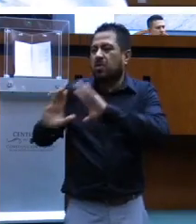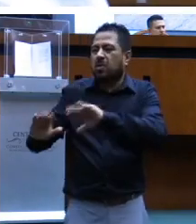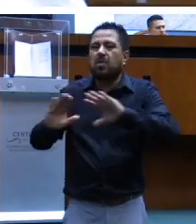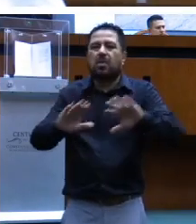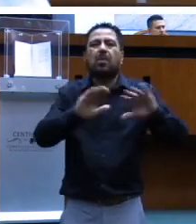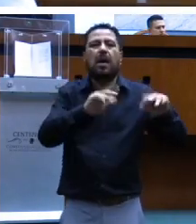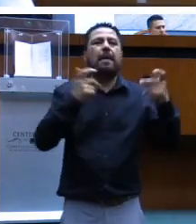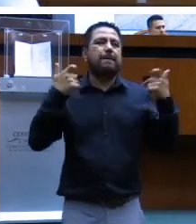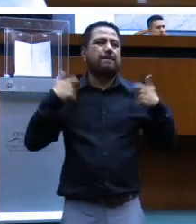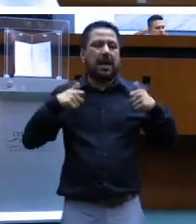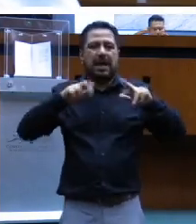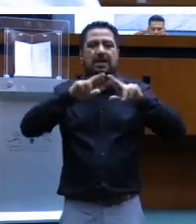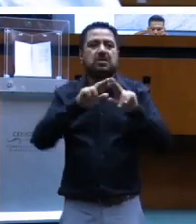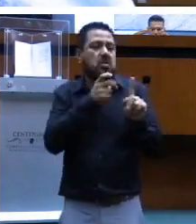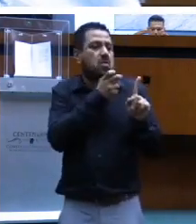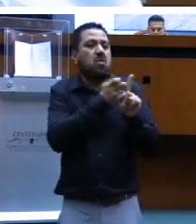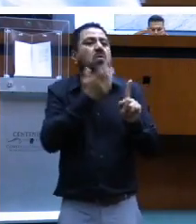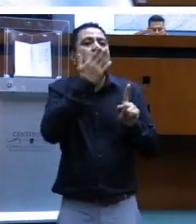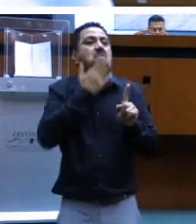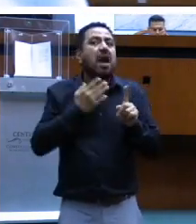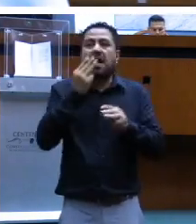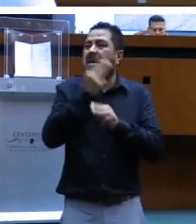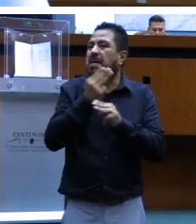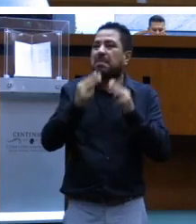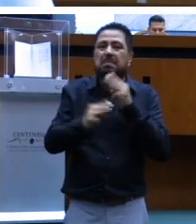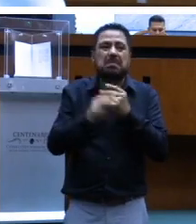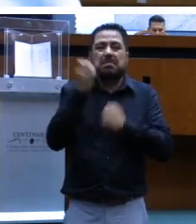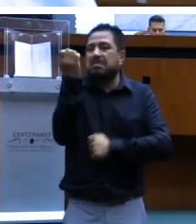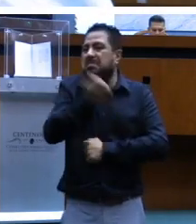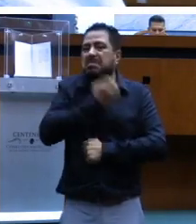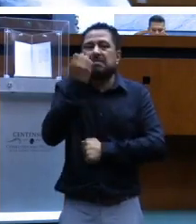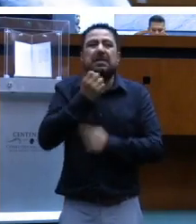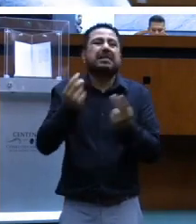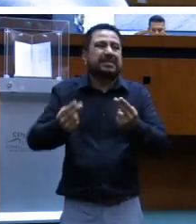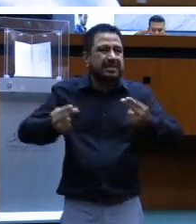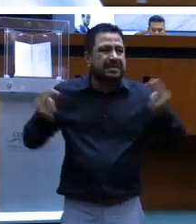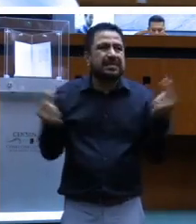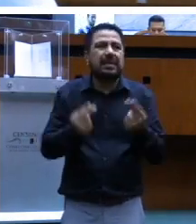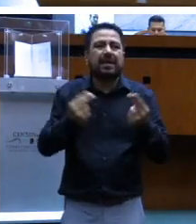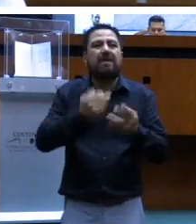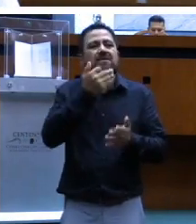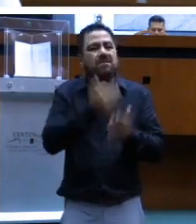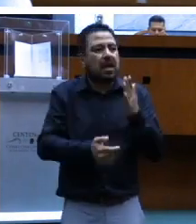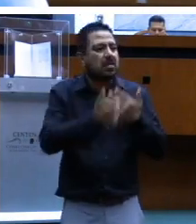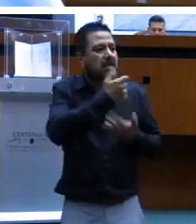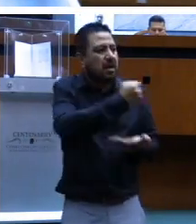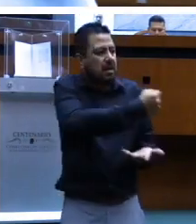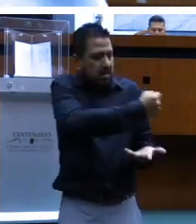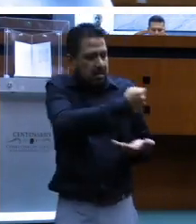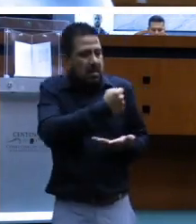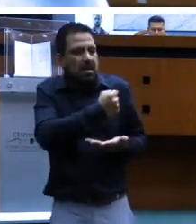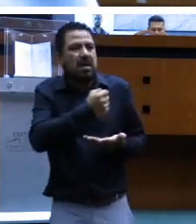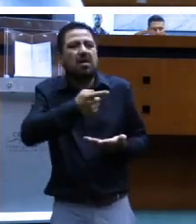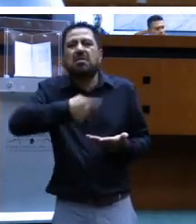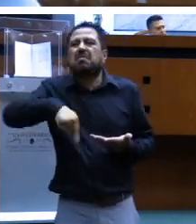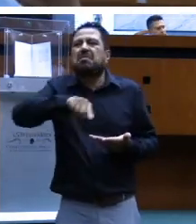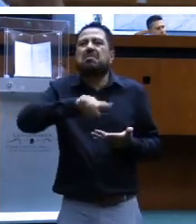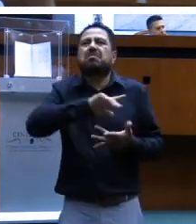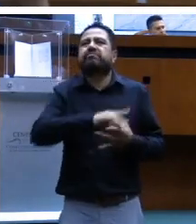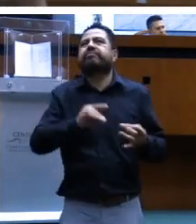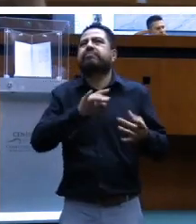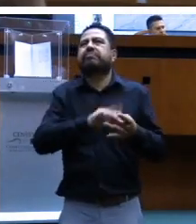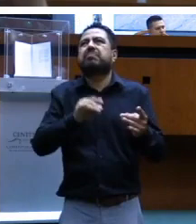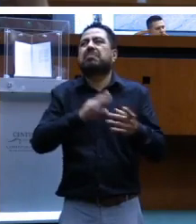los docentes. Aquí no hay material en las escuelas. Se requieren recursos para esta ley. Si no, estamos hablando de algo